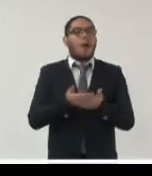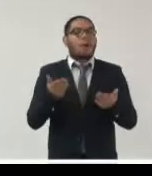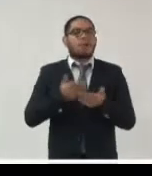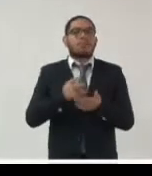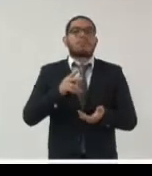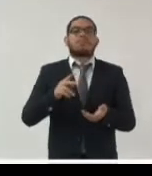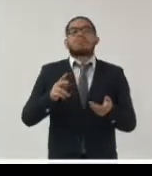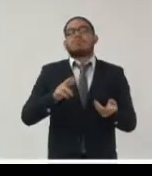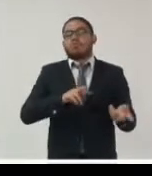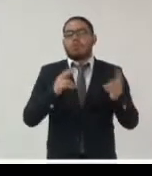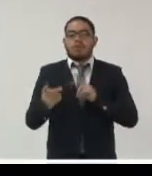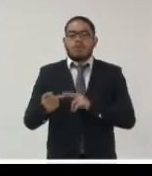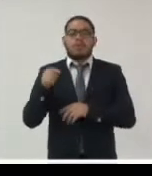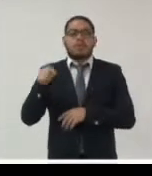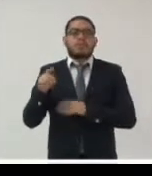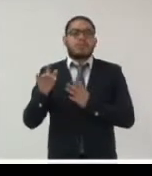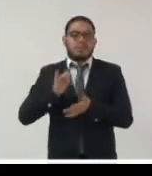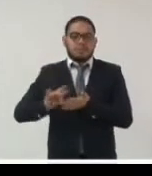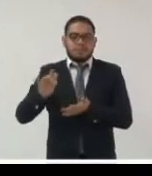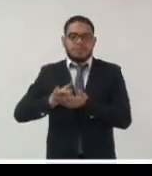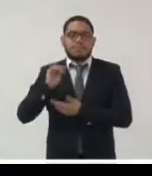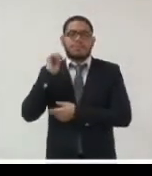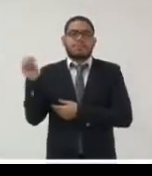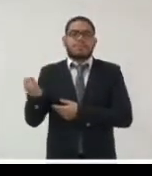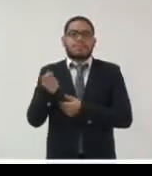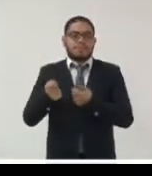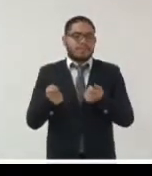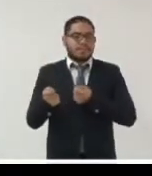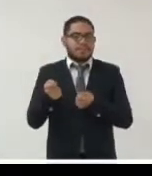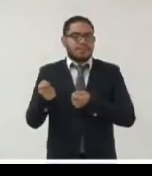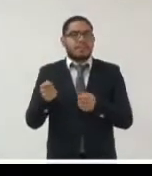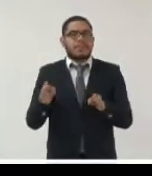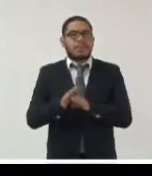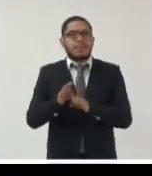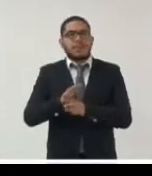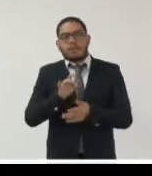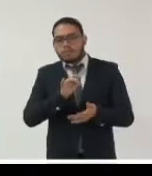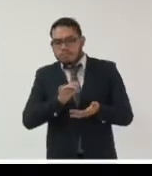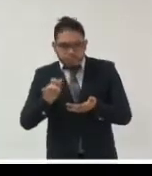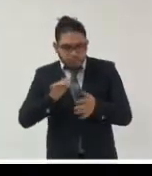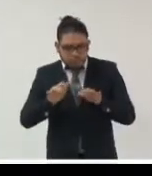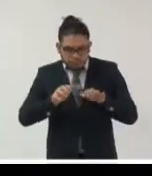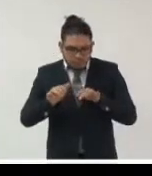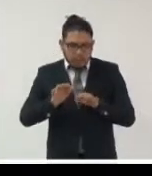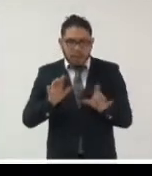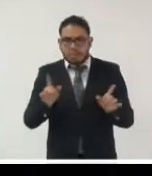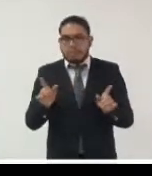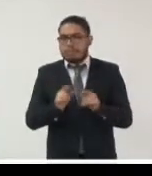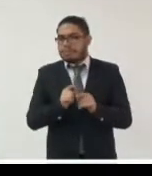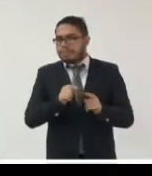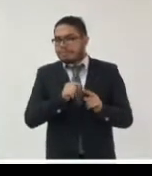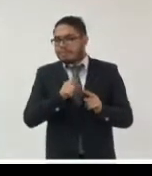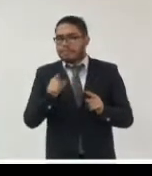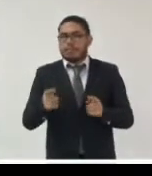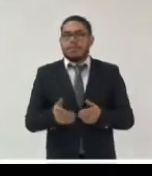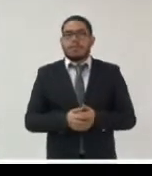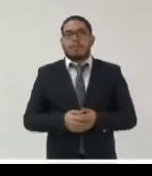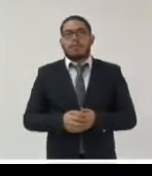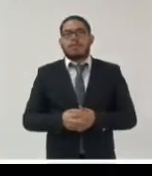digital con un control de este sector de este archivo histórico intermedio o central